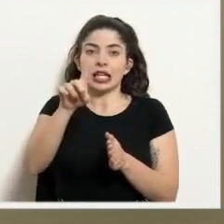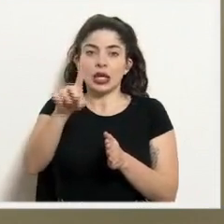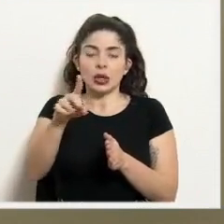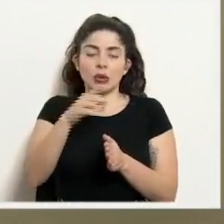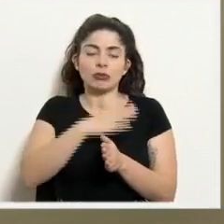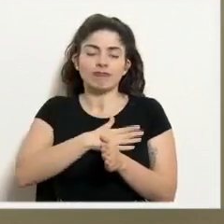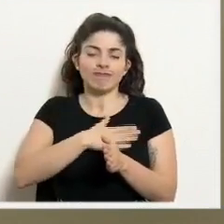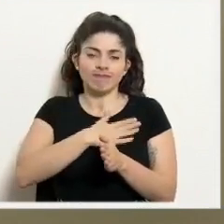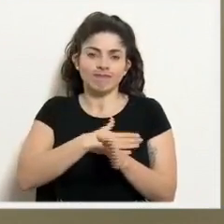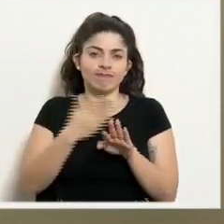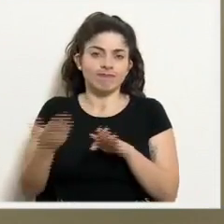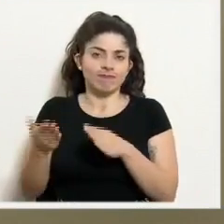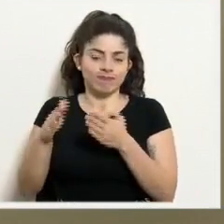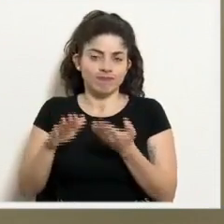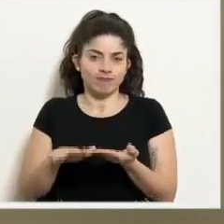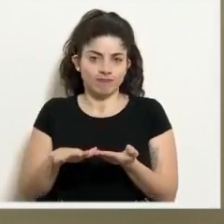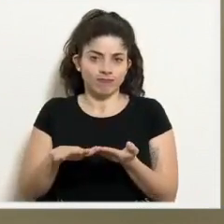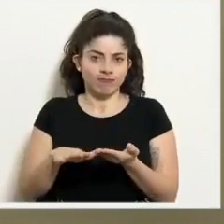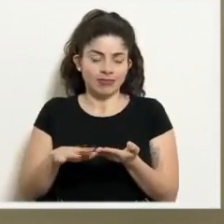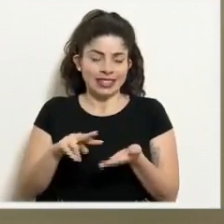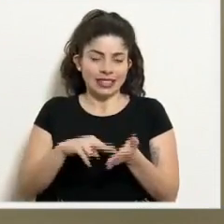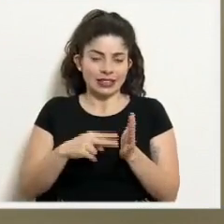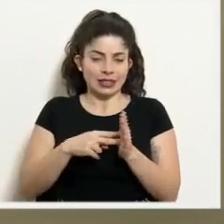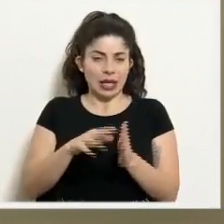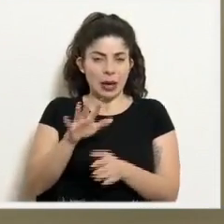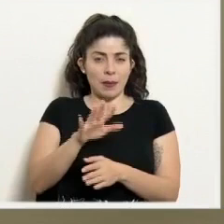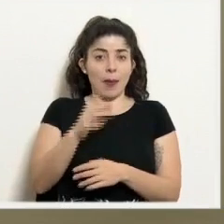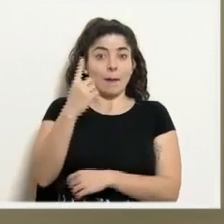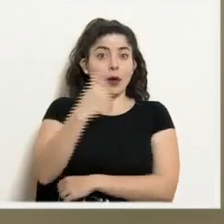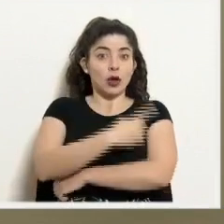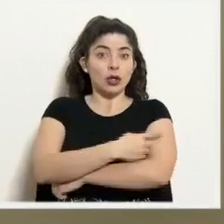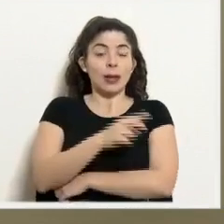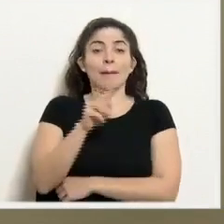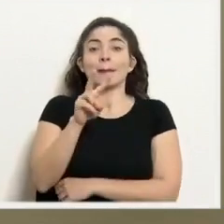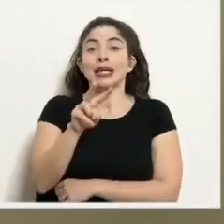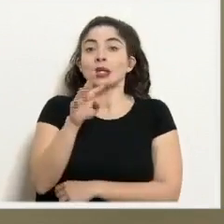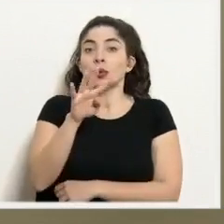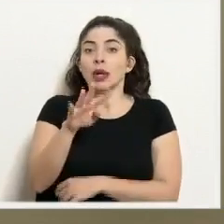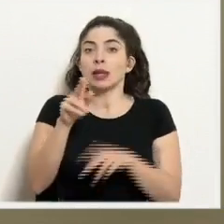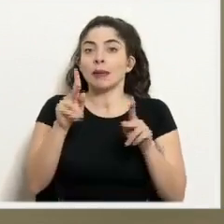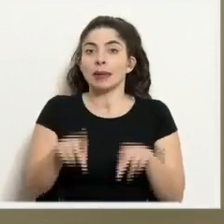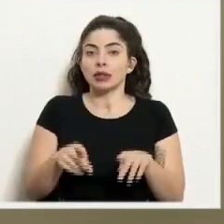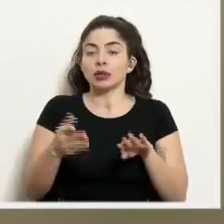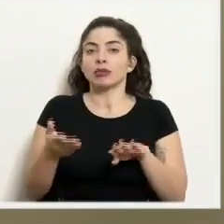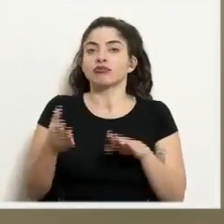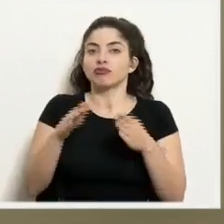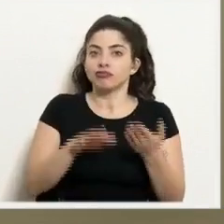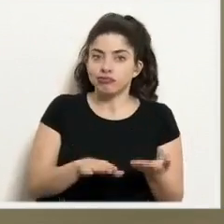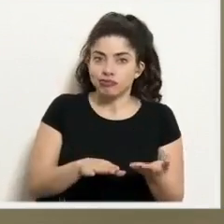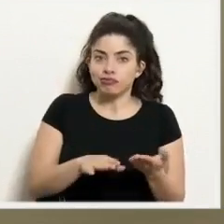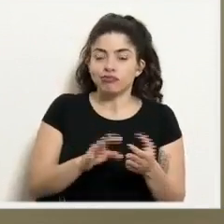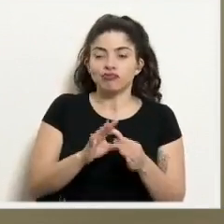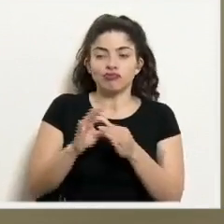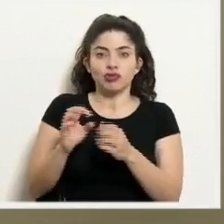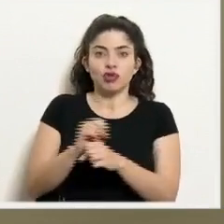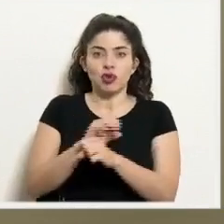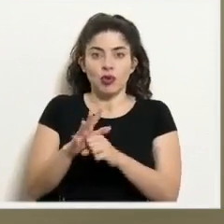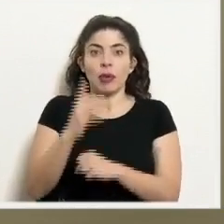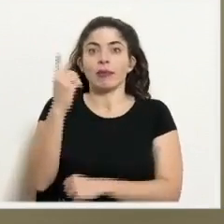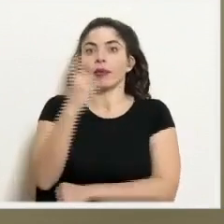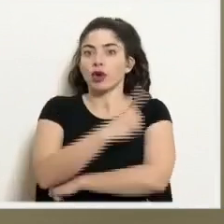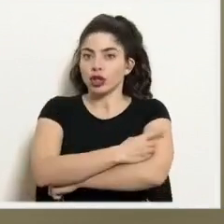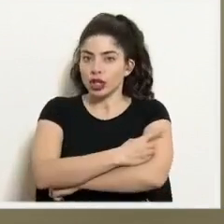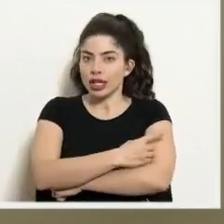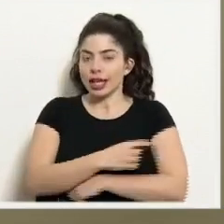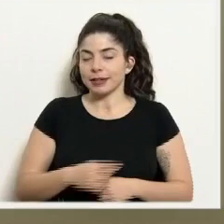lamentables fallecimientos, lo que nos da un promedio diario de 24 personas que pierden la vida relacionada con el COVID-19.